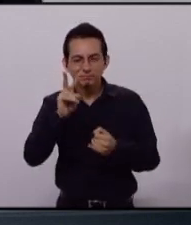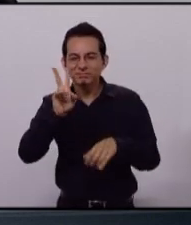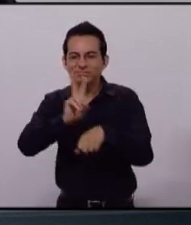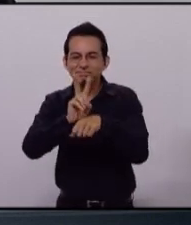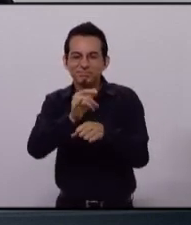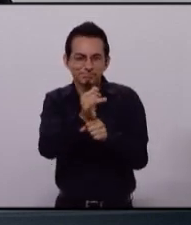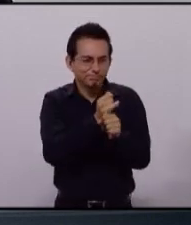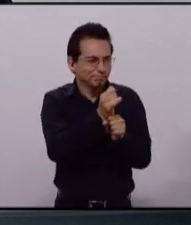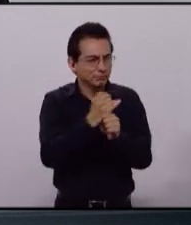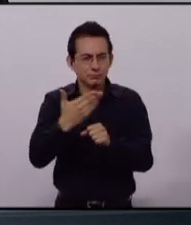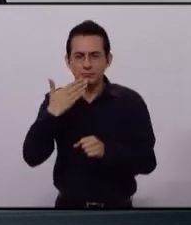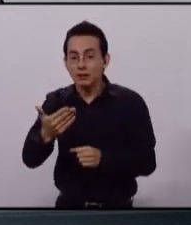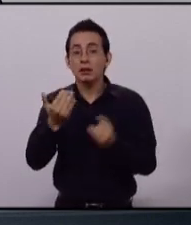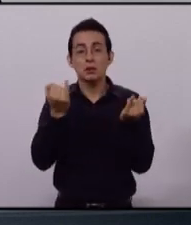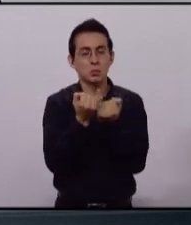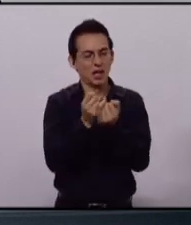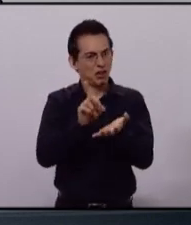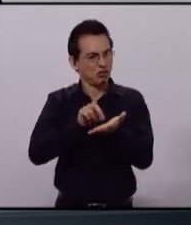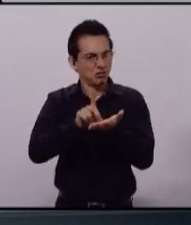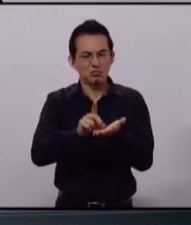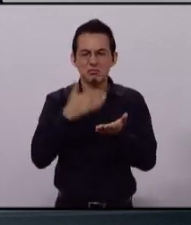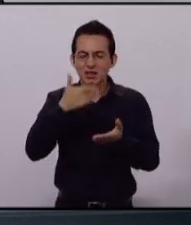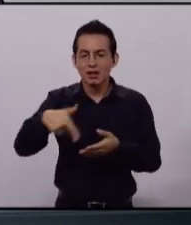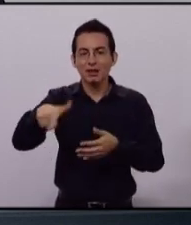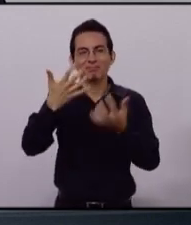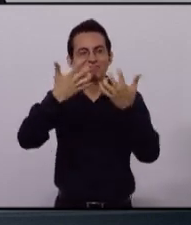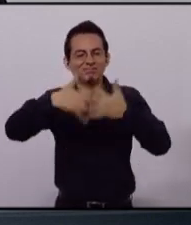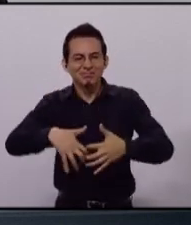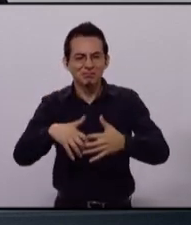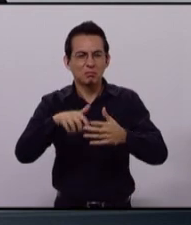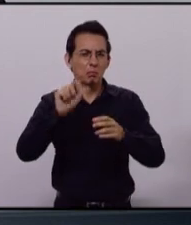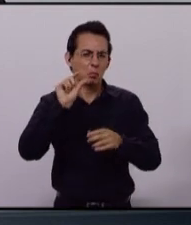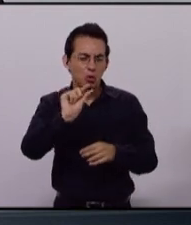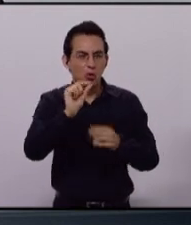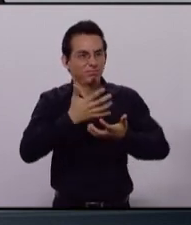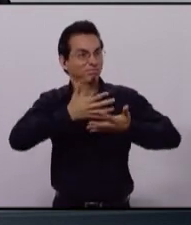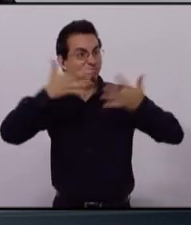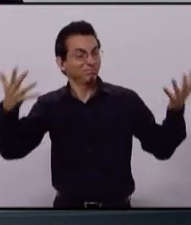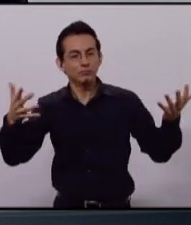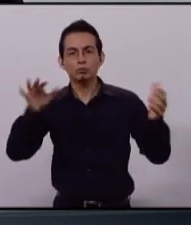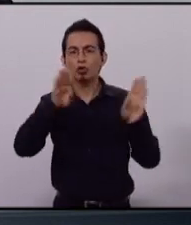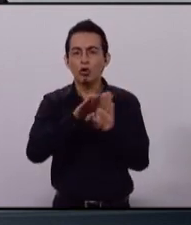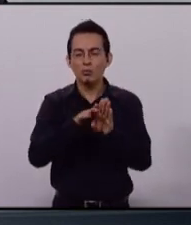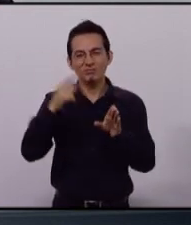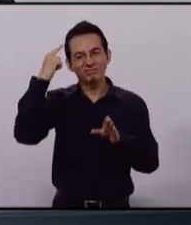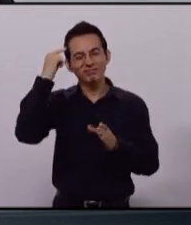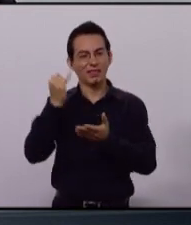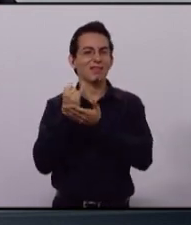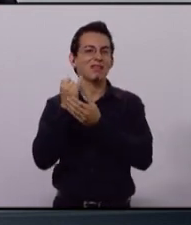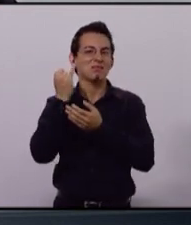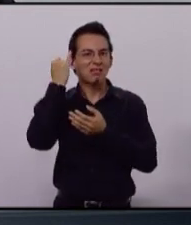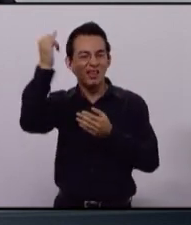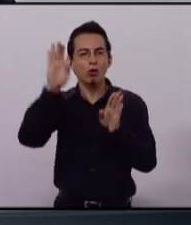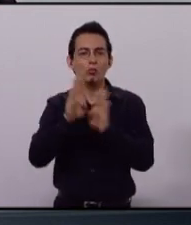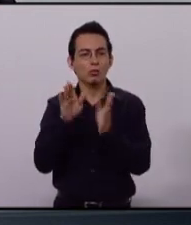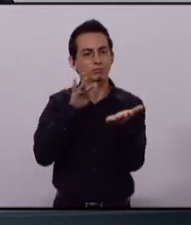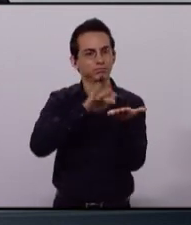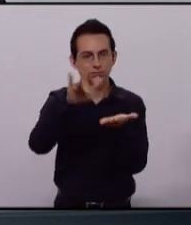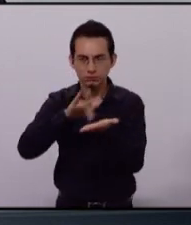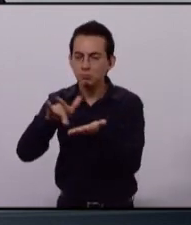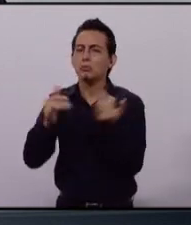Vamos a hacer valer el derecho de la pequeña y mediana empresa a la obtención de microcréditos para desarrollar actividades productivas.